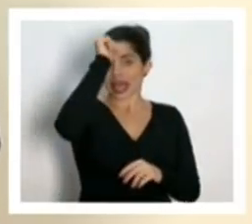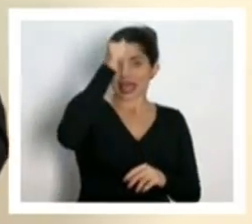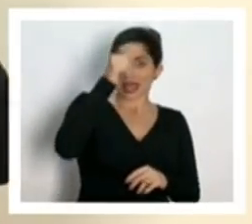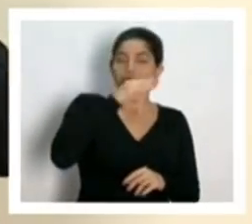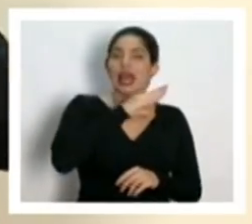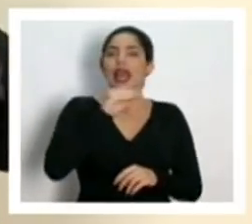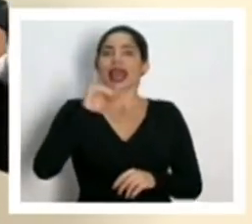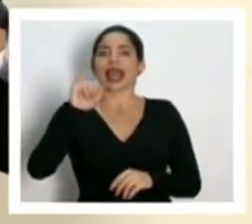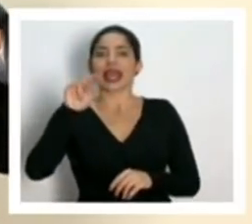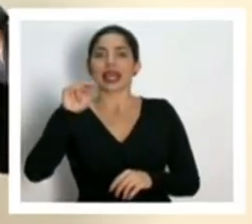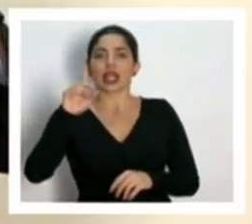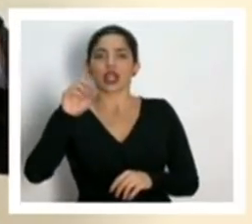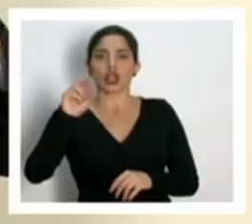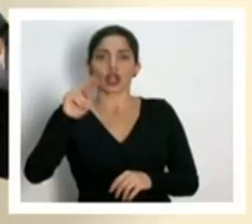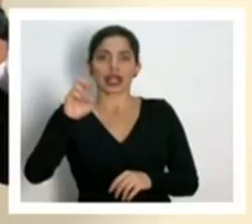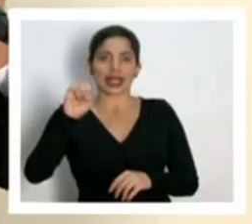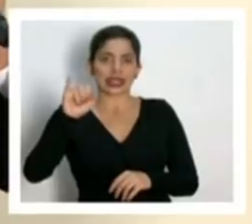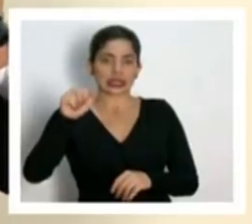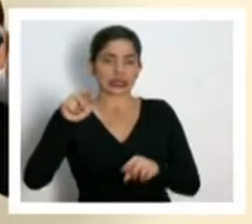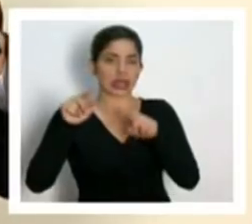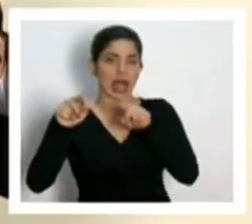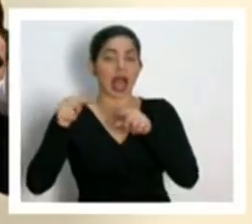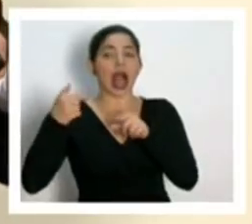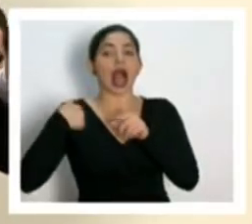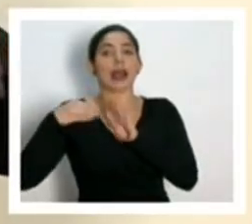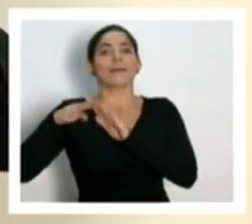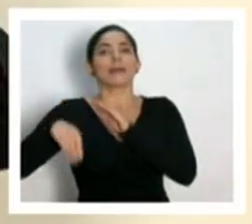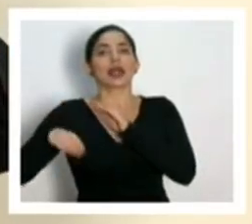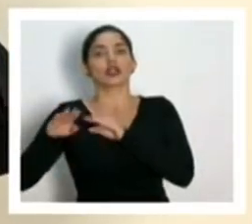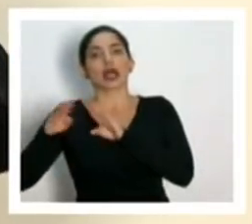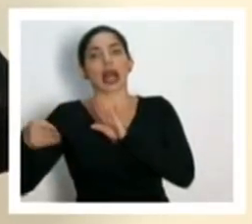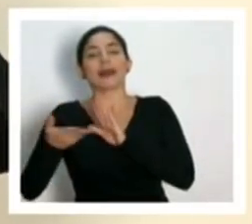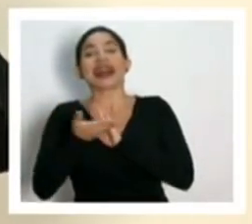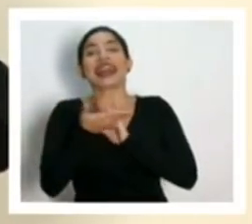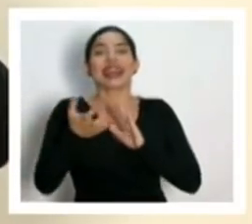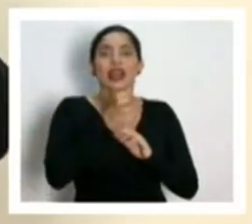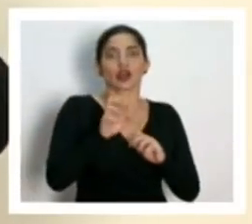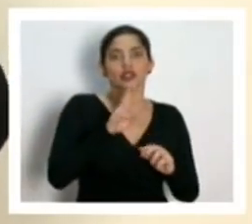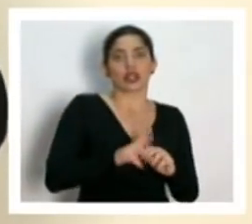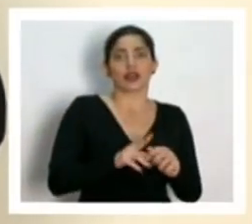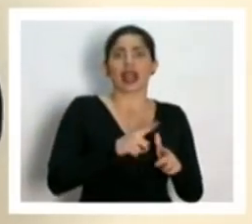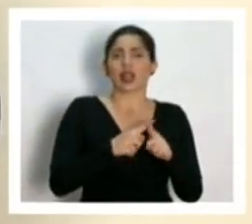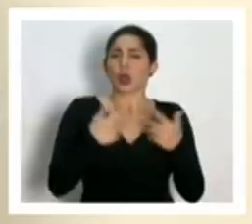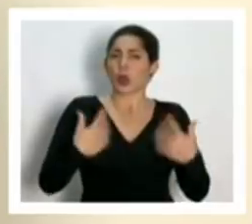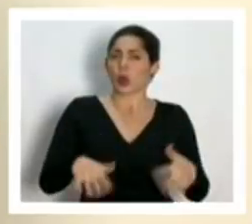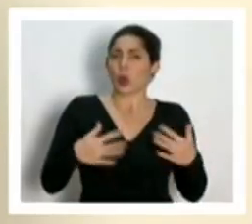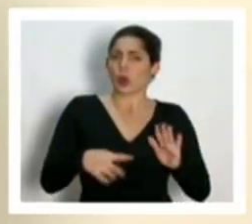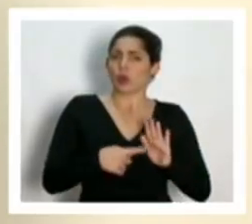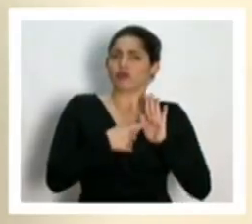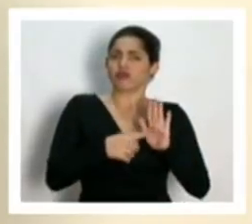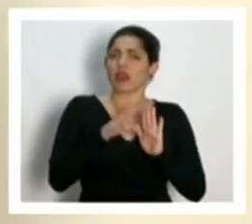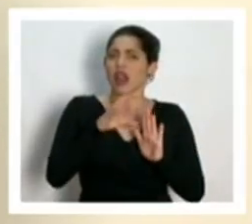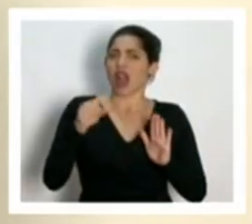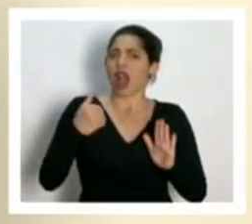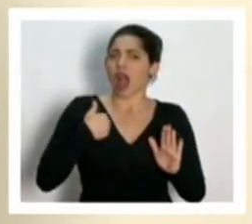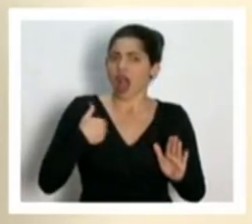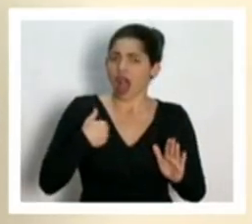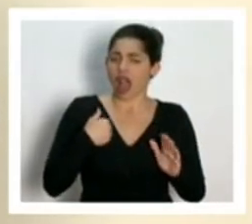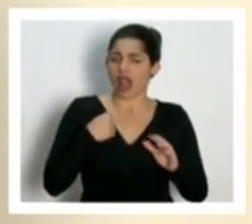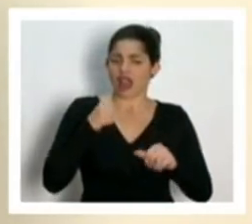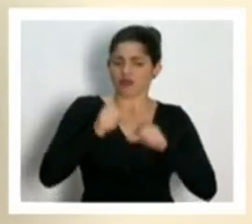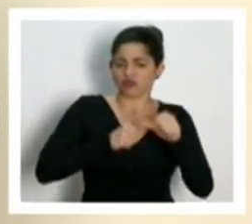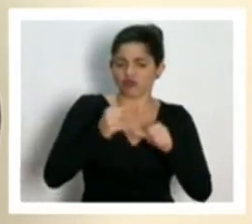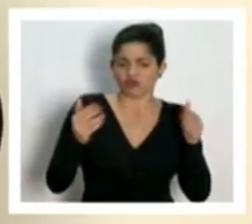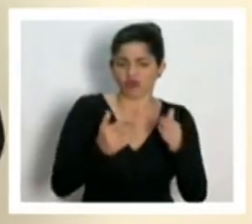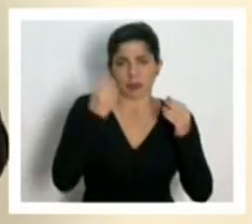Indonesia. Creo que es una buena oportunidad también para mostrar lo que la caja tiene y ha desarrollado más bien para fortalecer el cuidado de